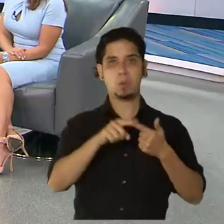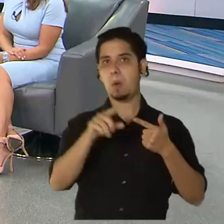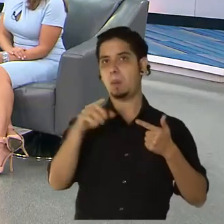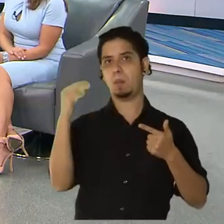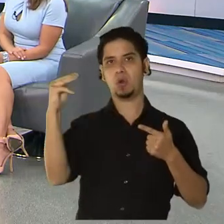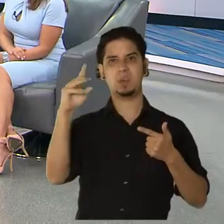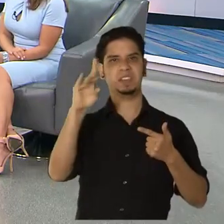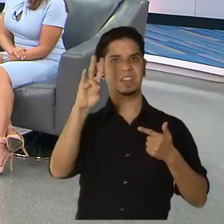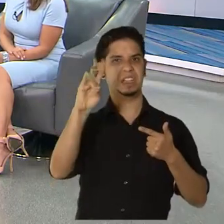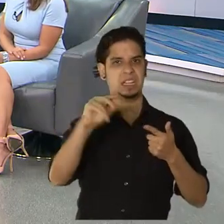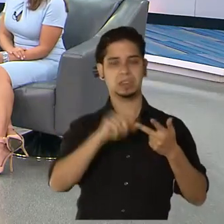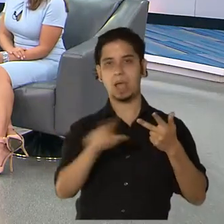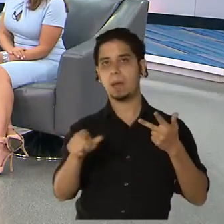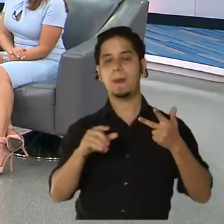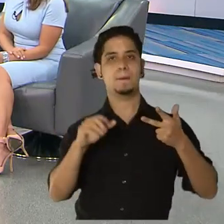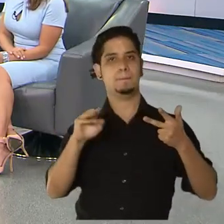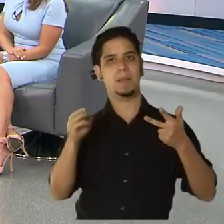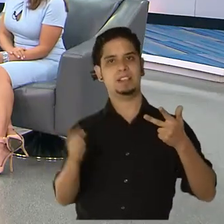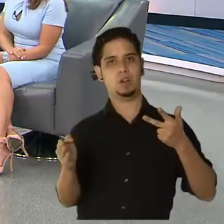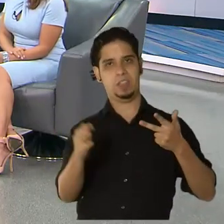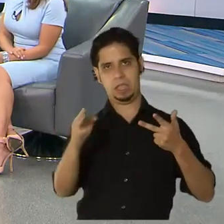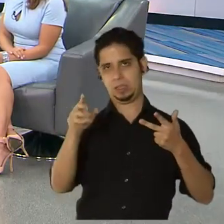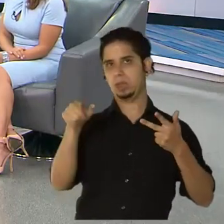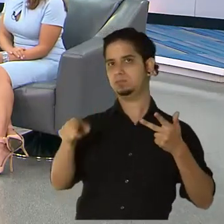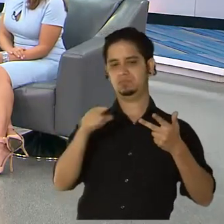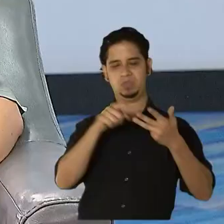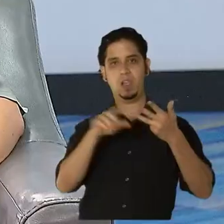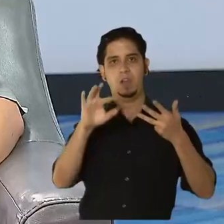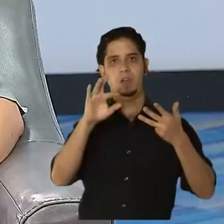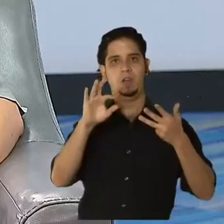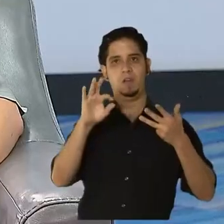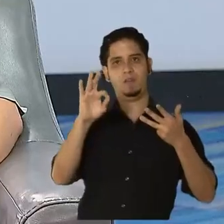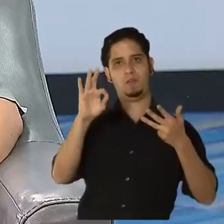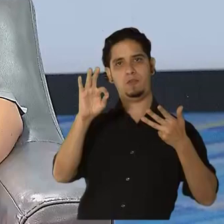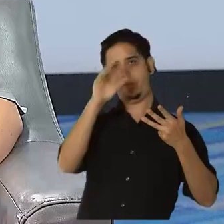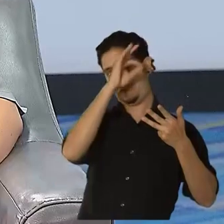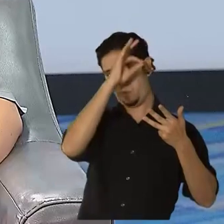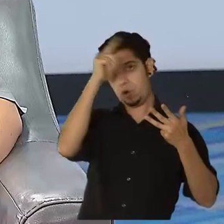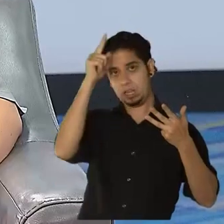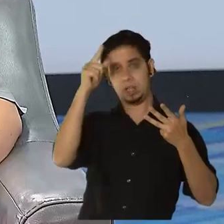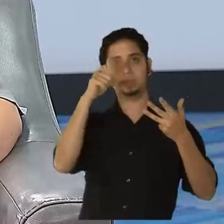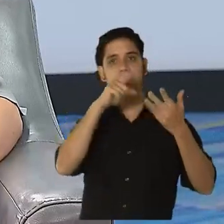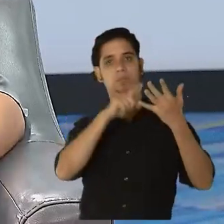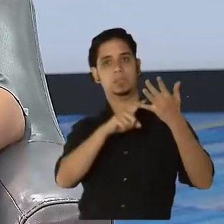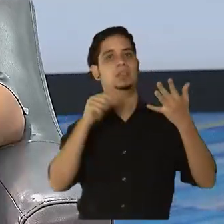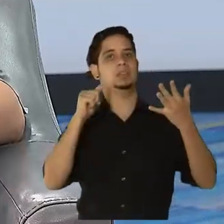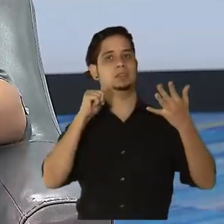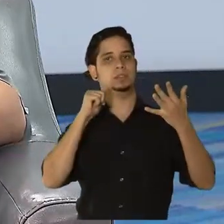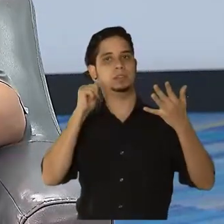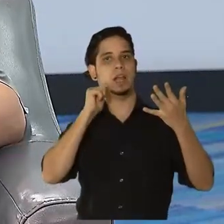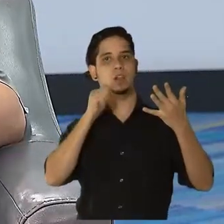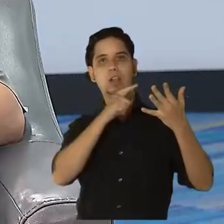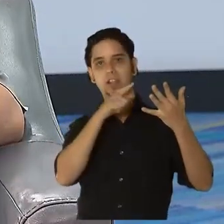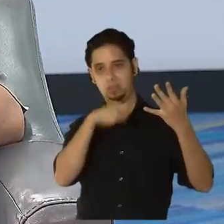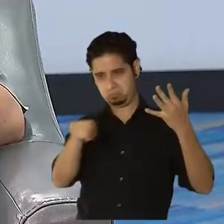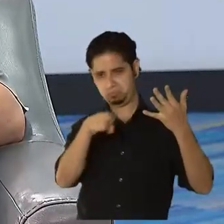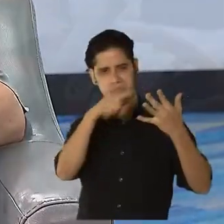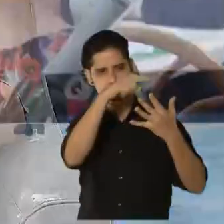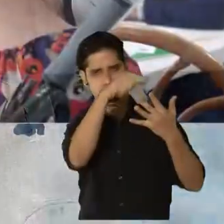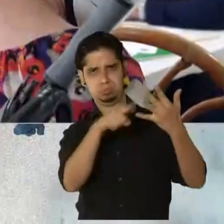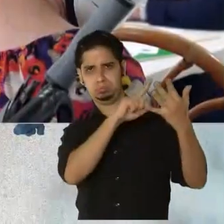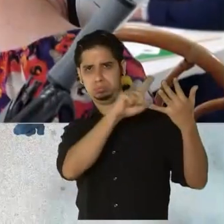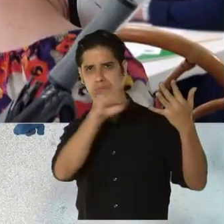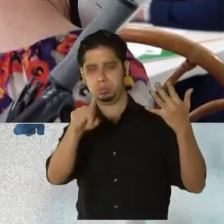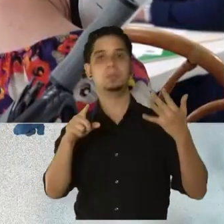Barceloneta, Florida, San Lorenzo, ahí. Así que si los alcaldes no hacen la lista de los encamados, pues se nos hace más fácil. Siempre